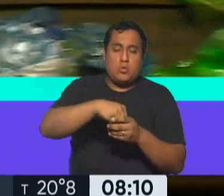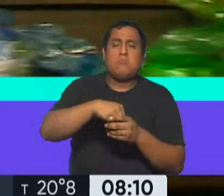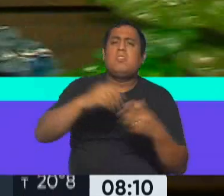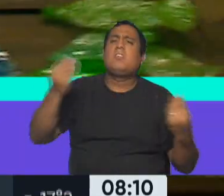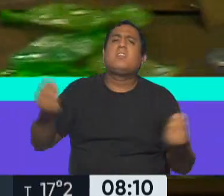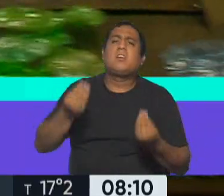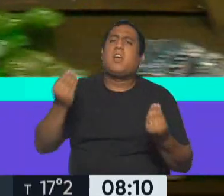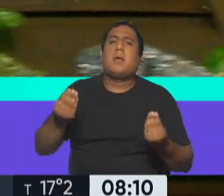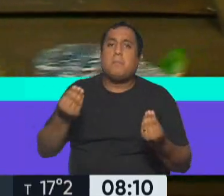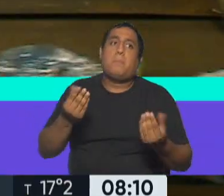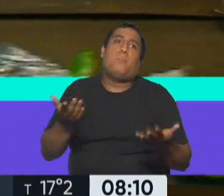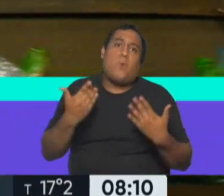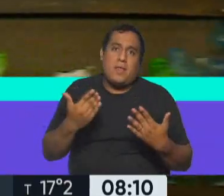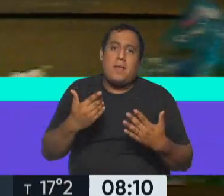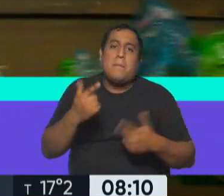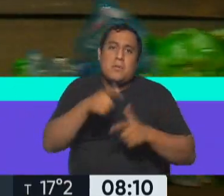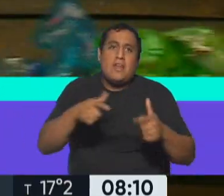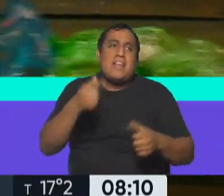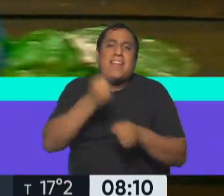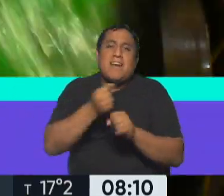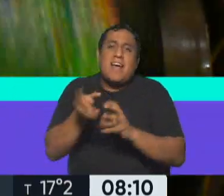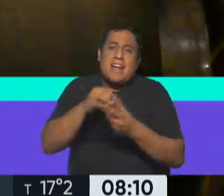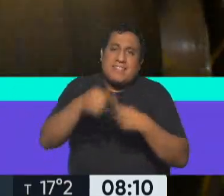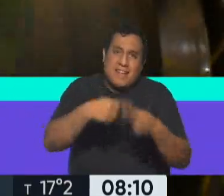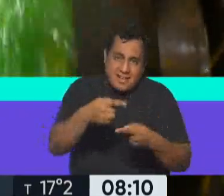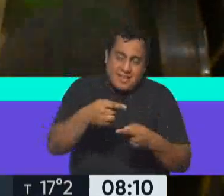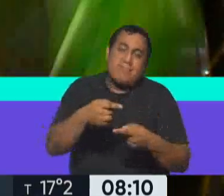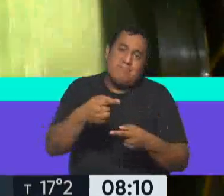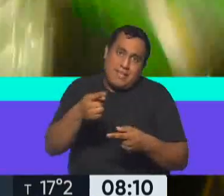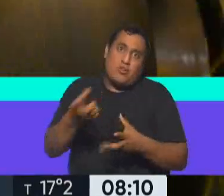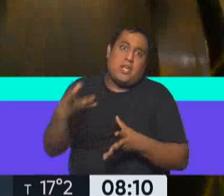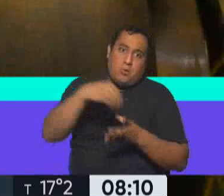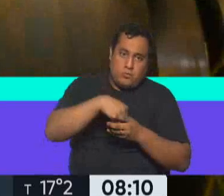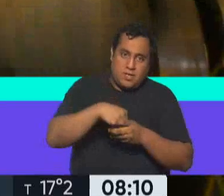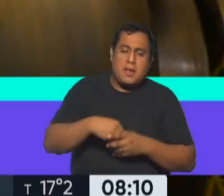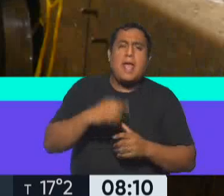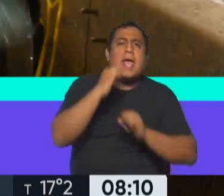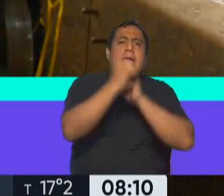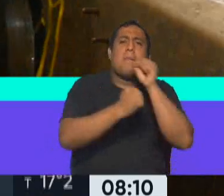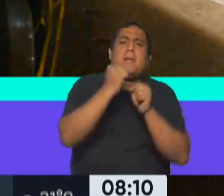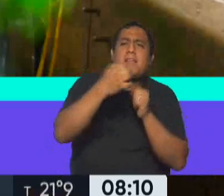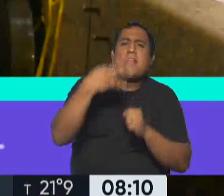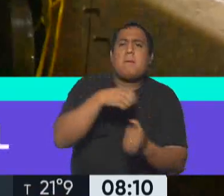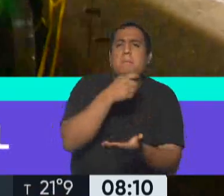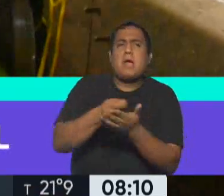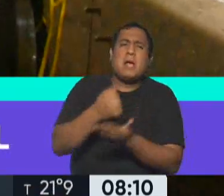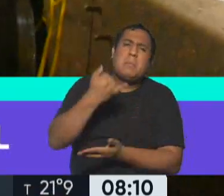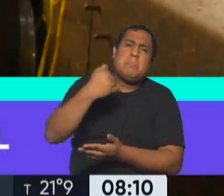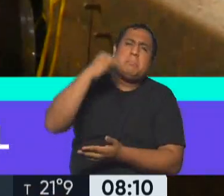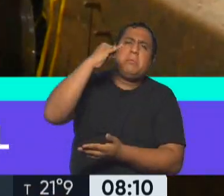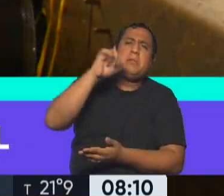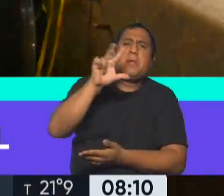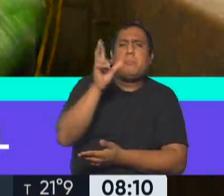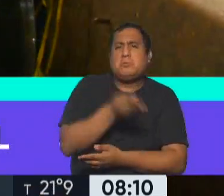fortalecer el trabajo de las y los recicladores urbanos. Las empresas tienen que pagar una tasa que puede ir hasta el 3%